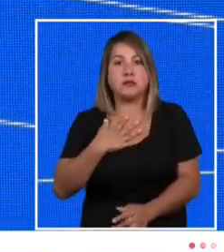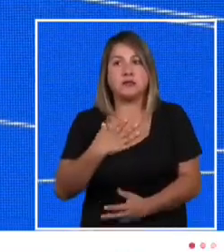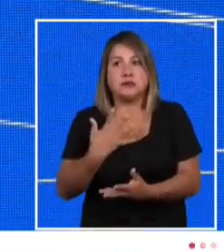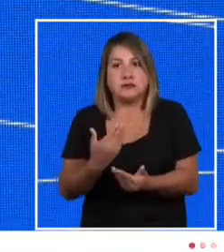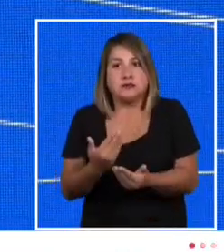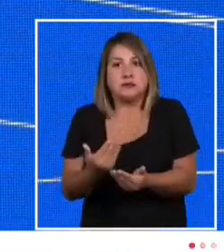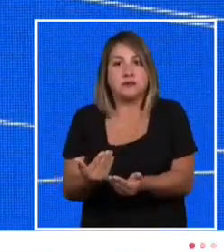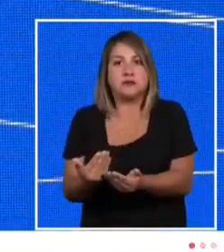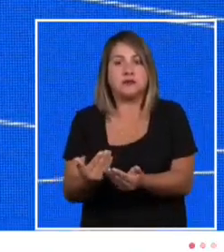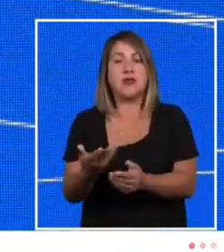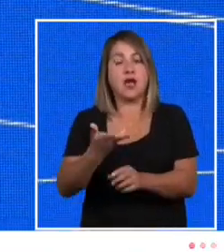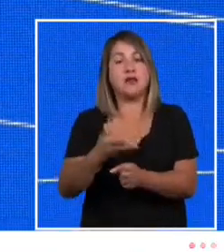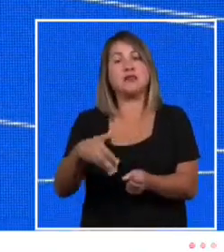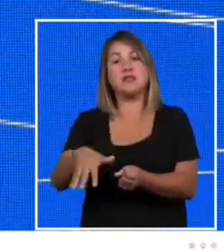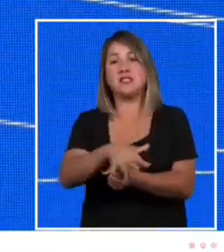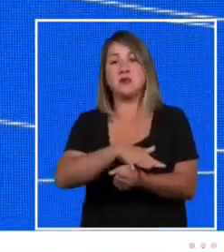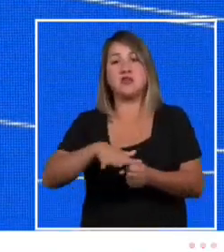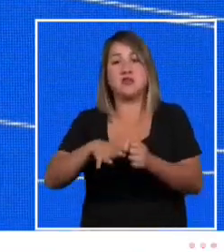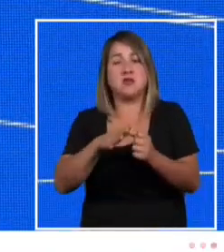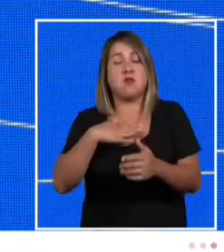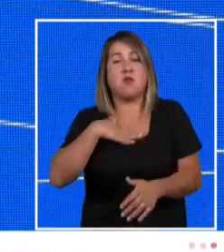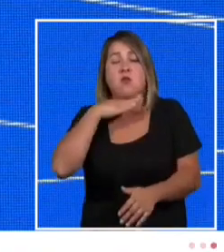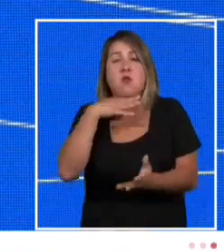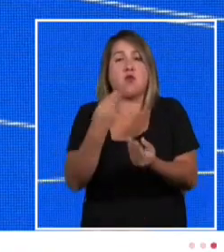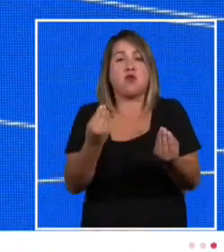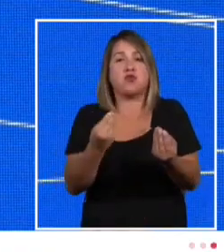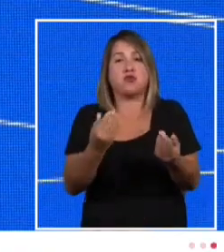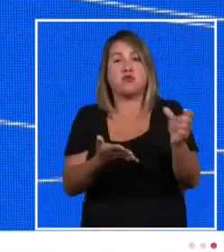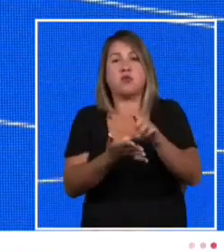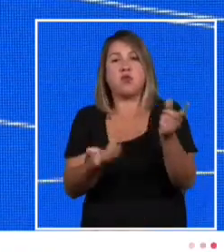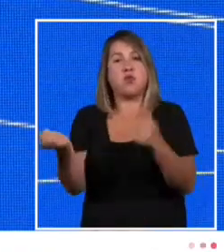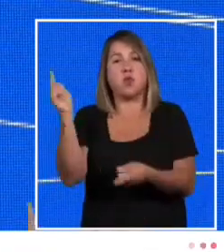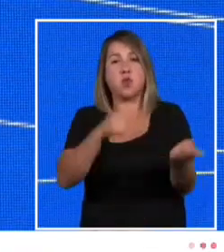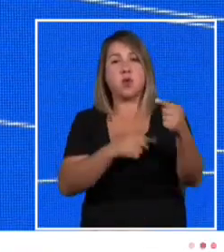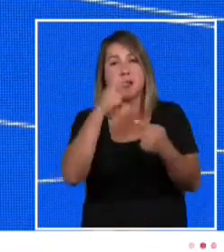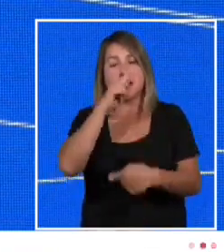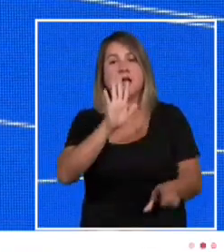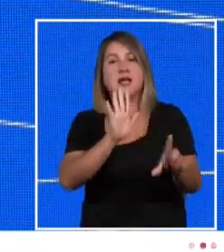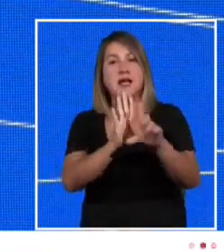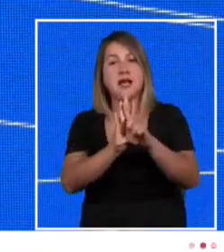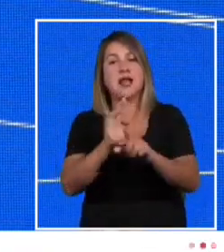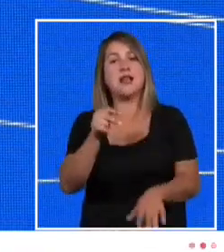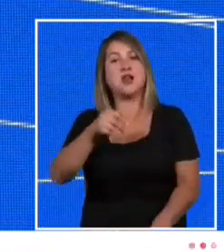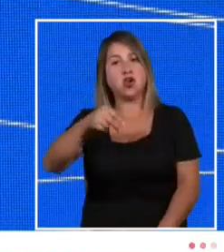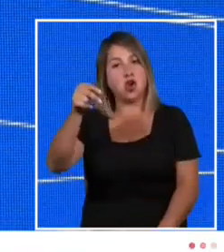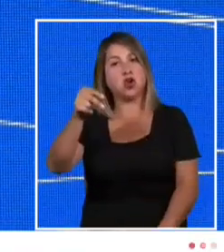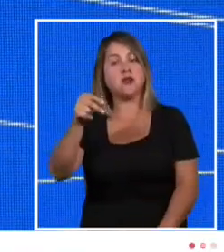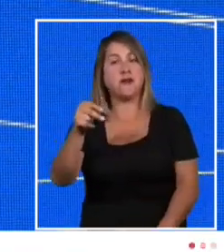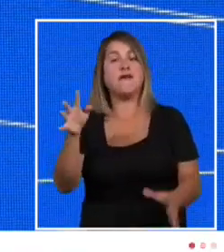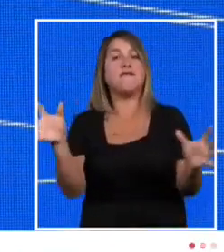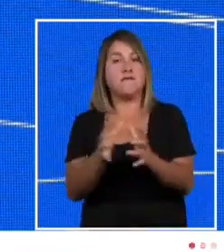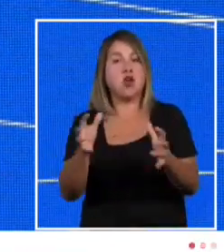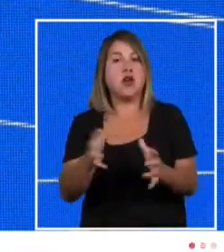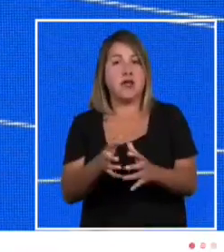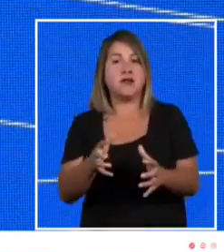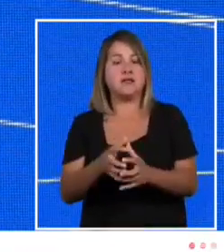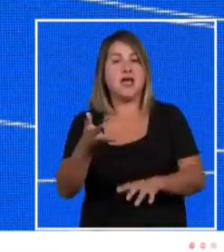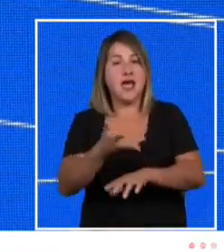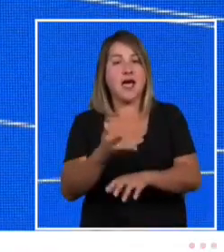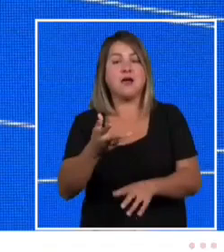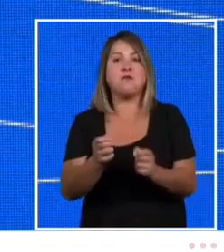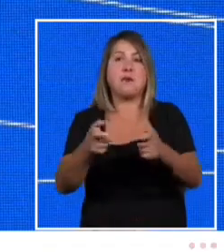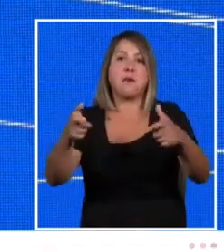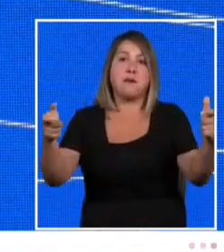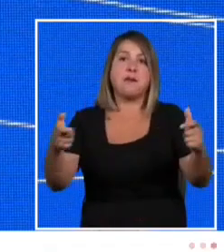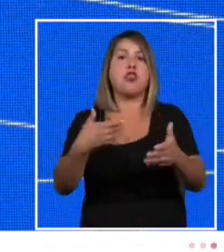Teníamos una situación desbordada en materia de inmigración ilegal en el norte y una violencia creciente en el sur que